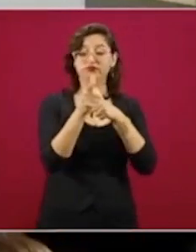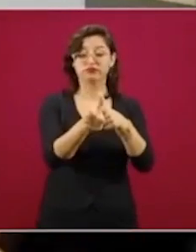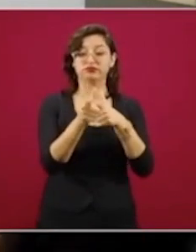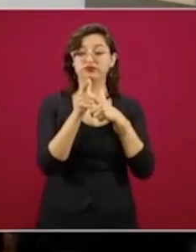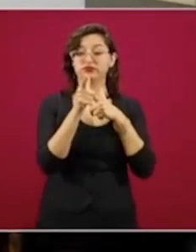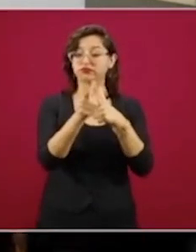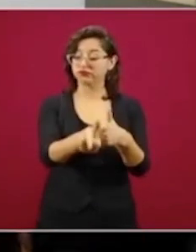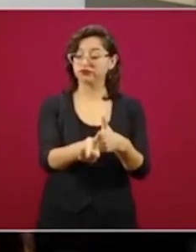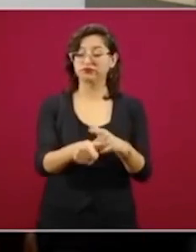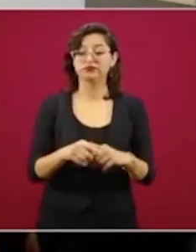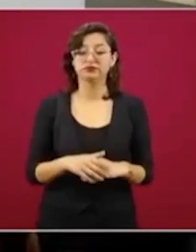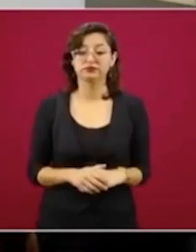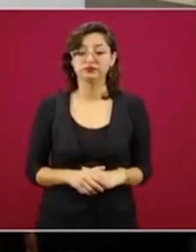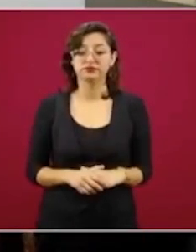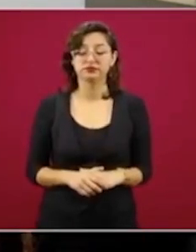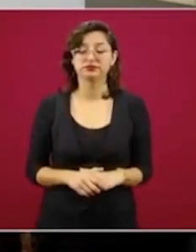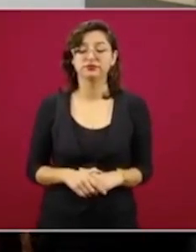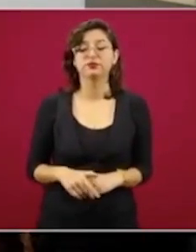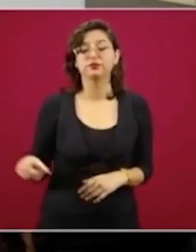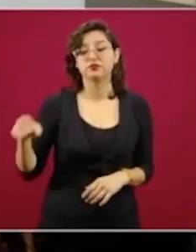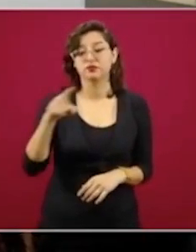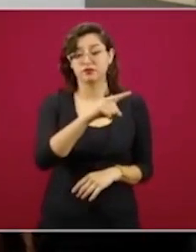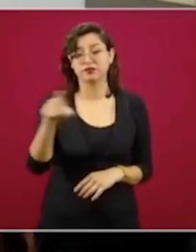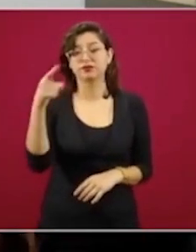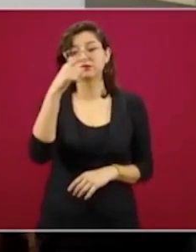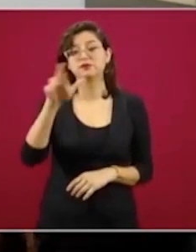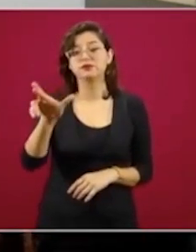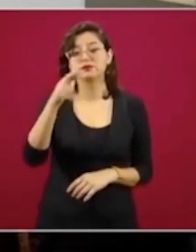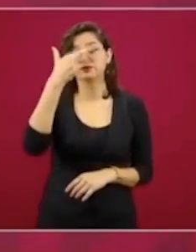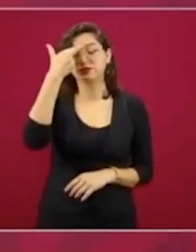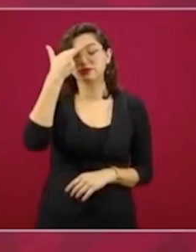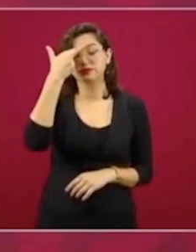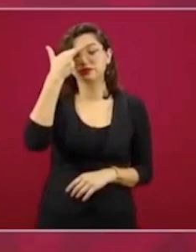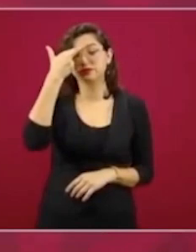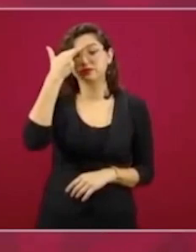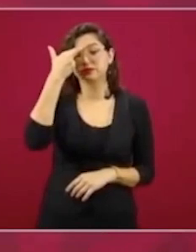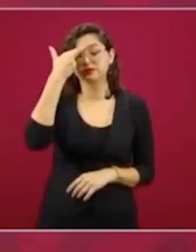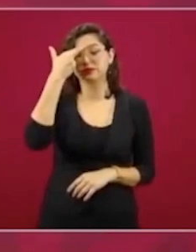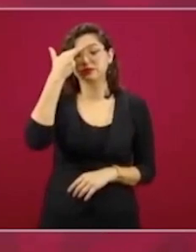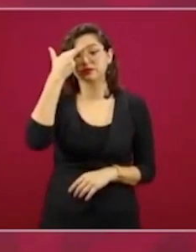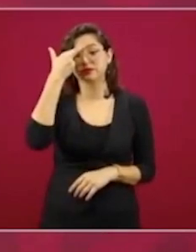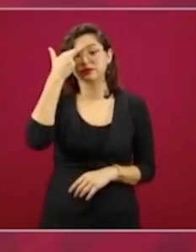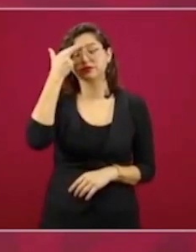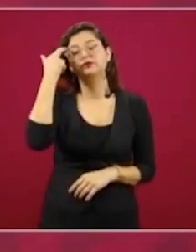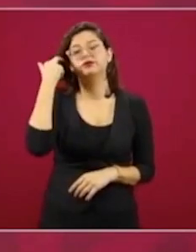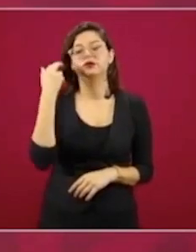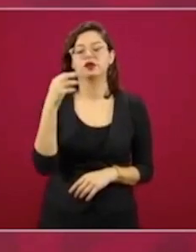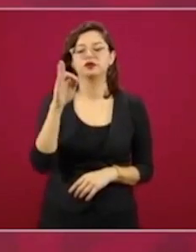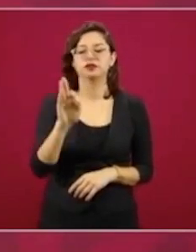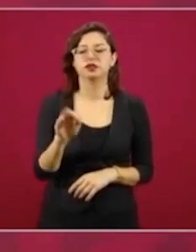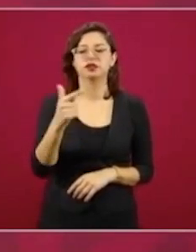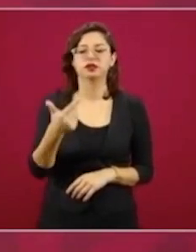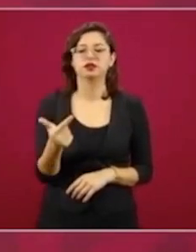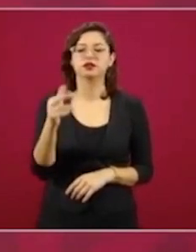Bueno, recuerden ustedes que la Fiscalía General